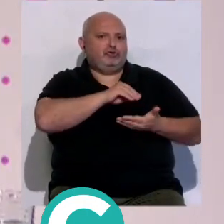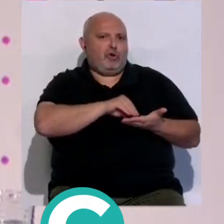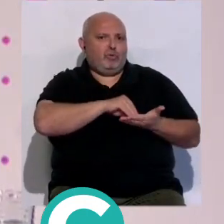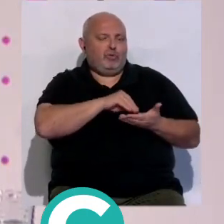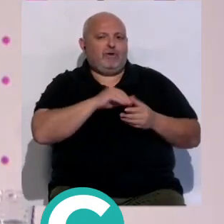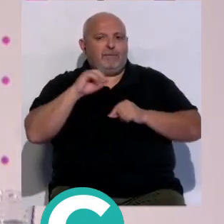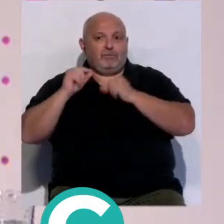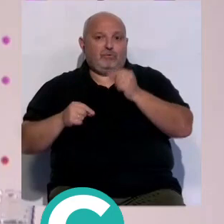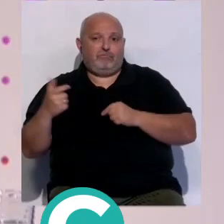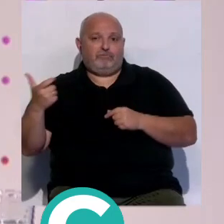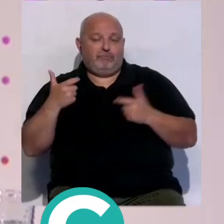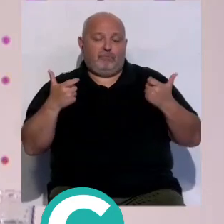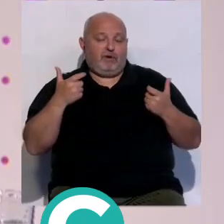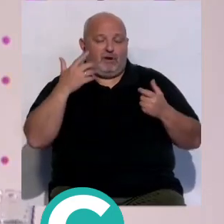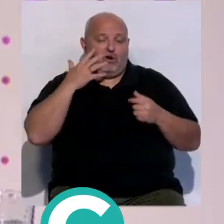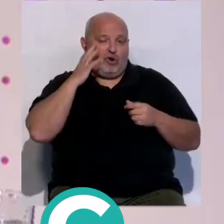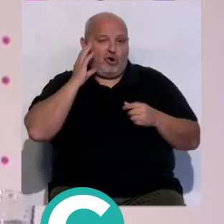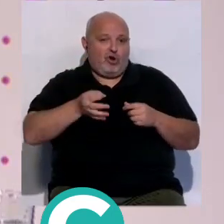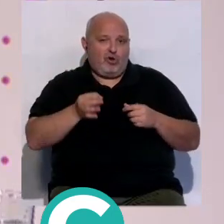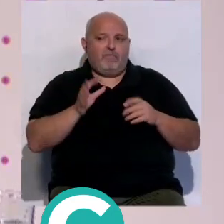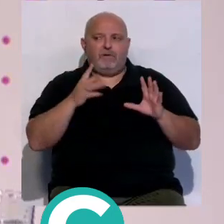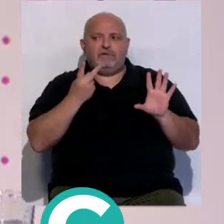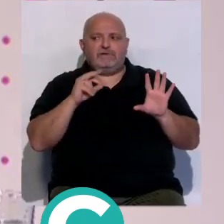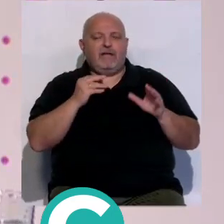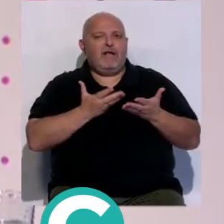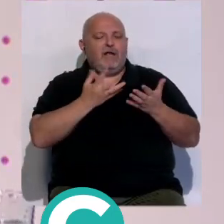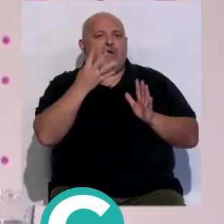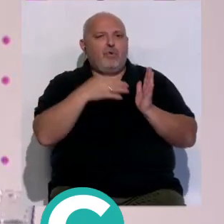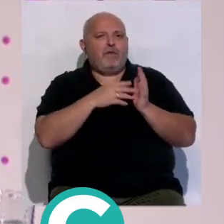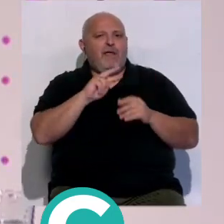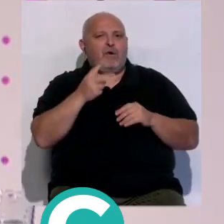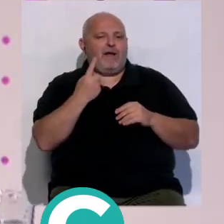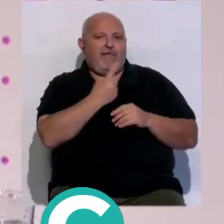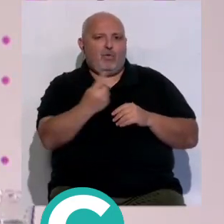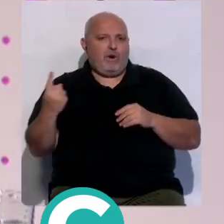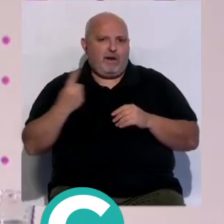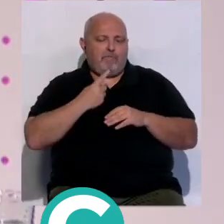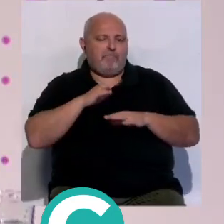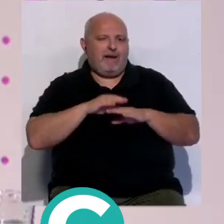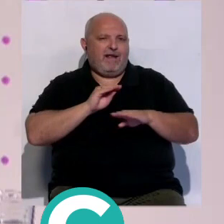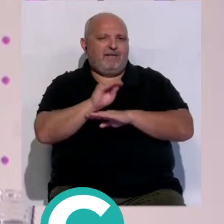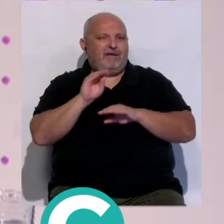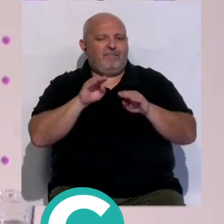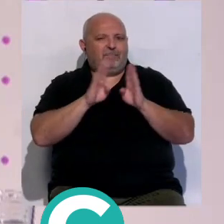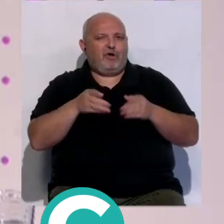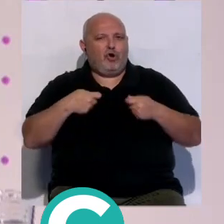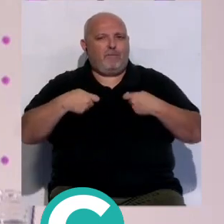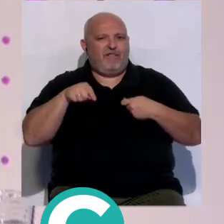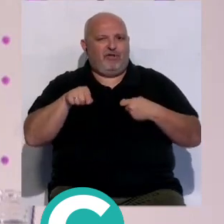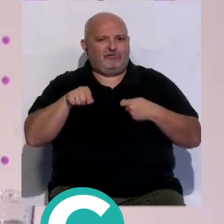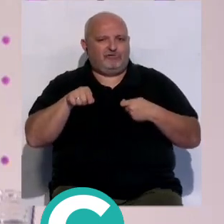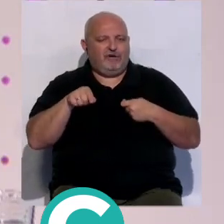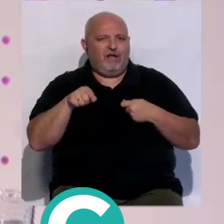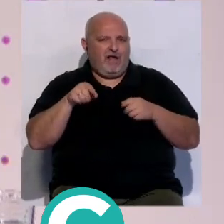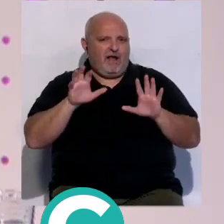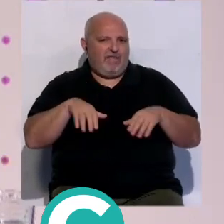presupuesto hay, era lógico, era previsible pero ha habido 70 ayudas de 4.000 euros cada una para esos comercios que